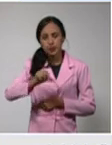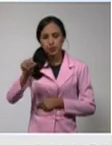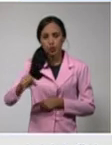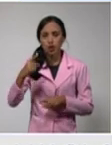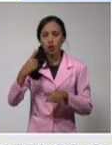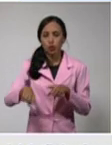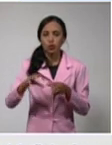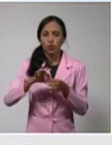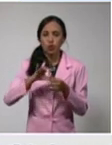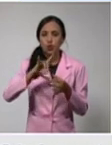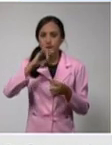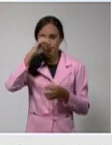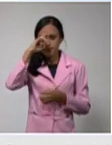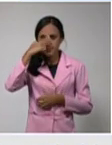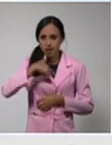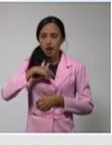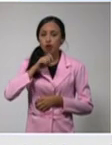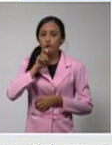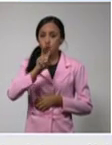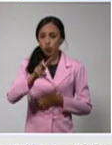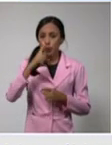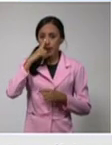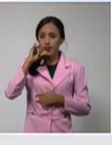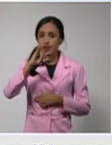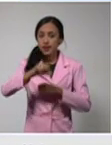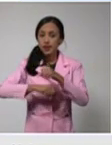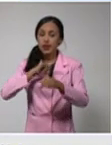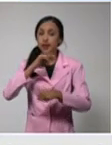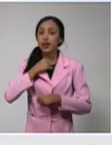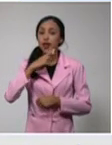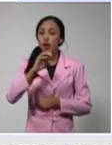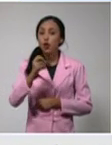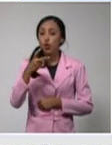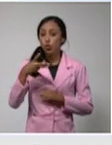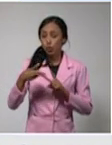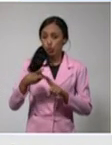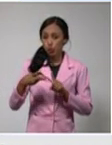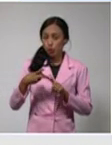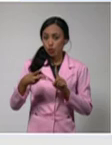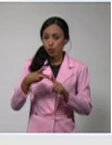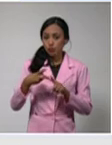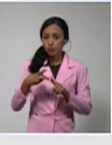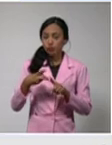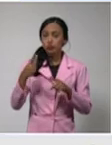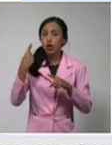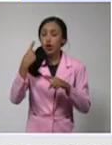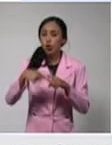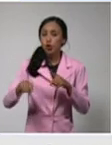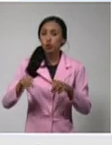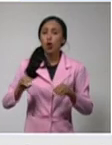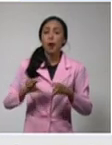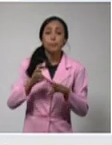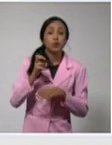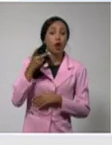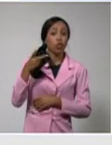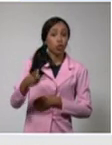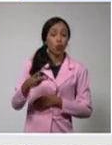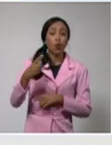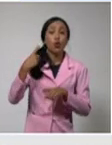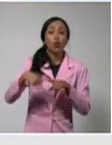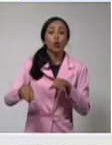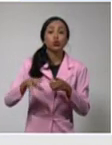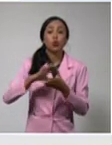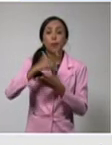Niquero con dos cada uno. Bueyarriba, Campechuela, Cautocristo, Manzanillo